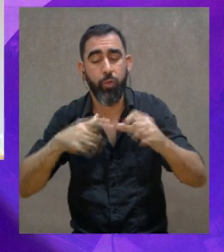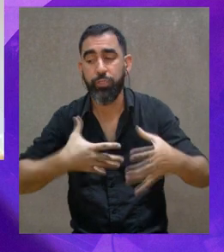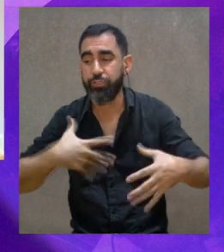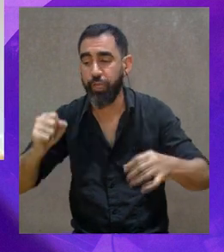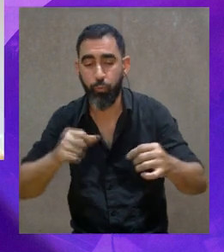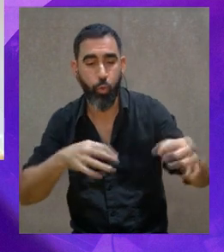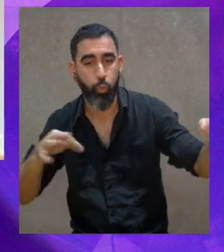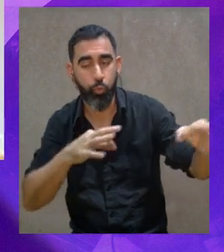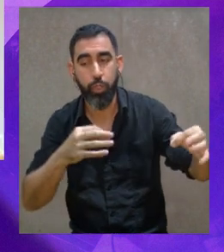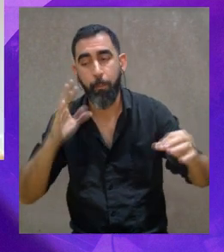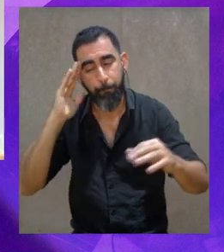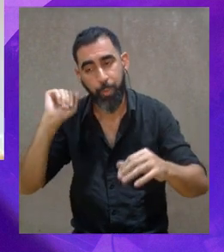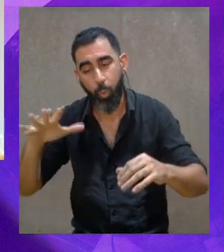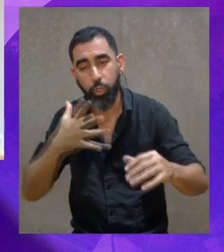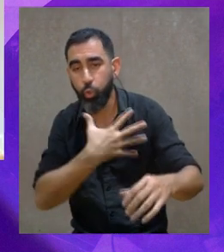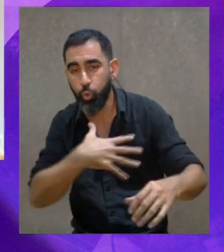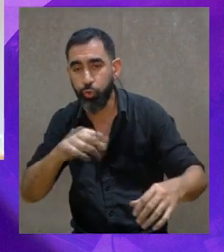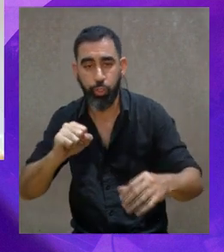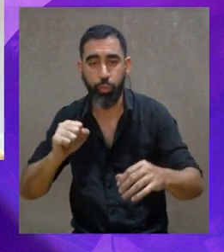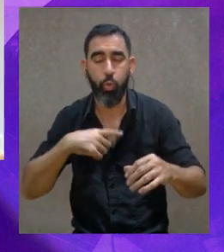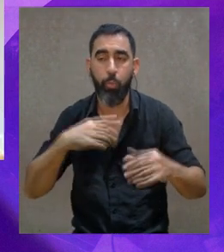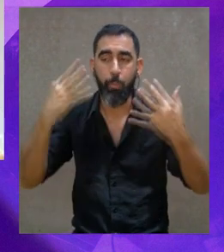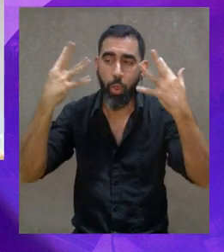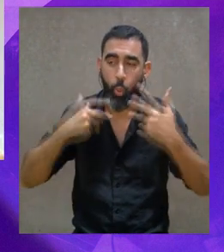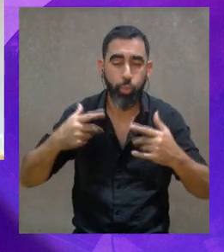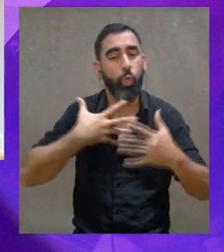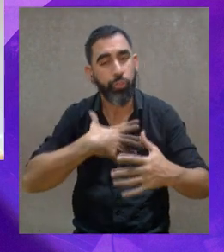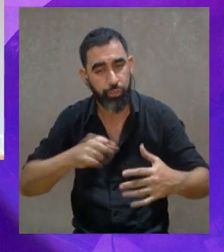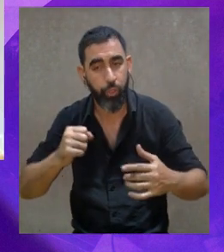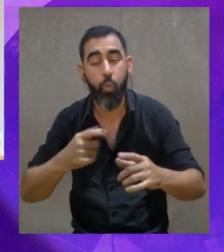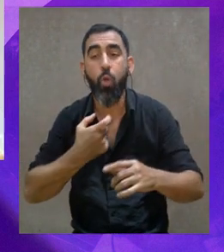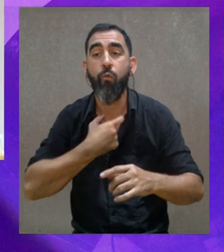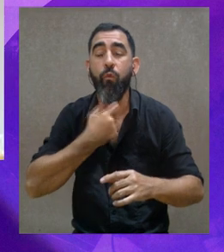De hecho, está ahí al servicio, está al servicio para decir lo que uno quiere